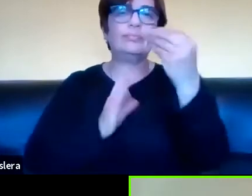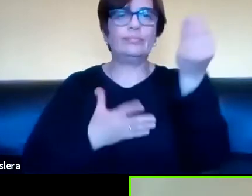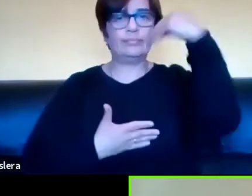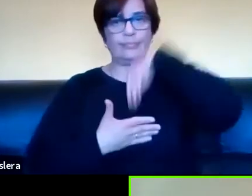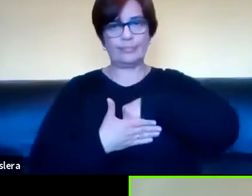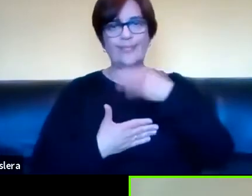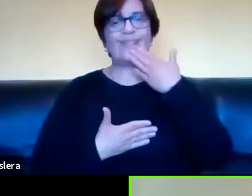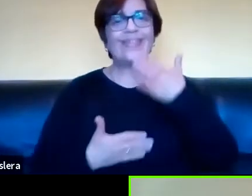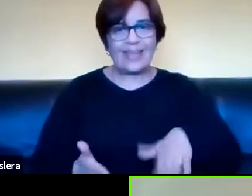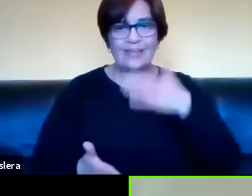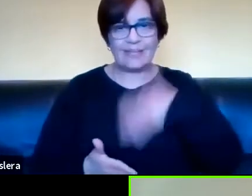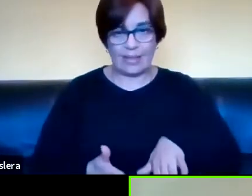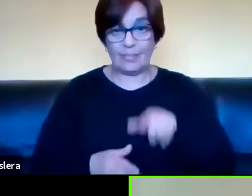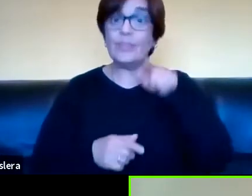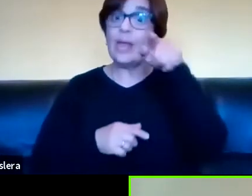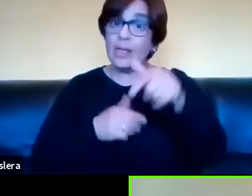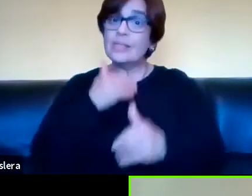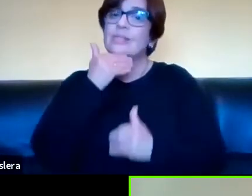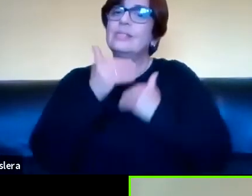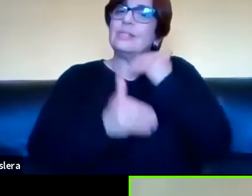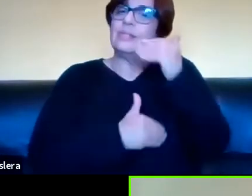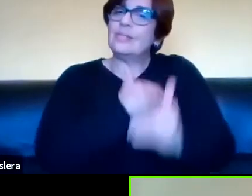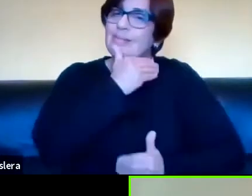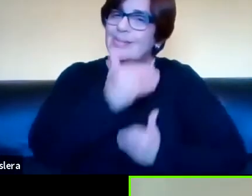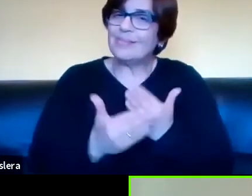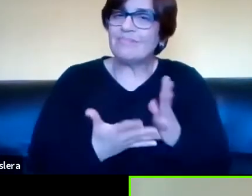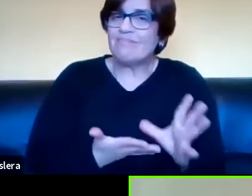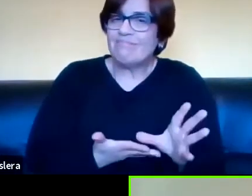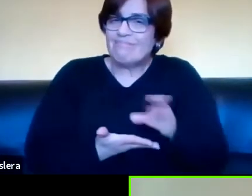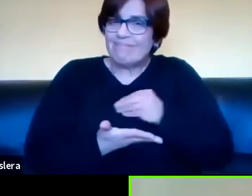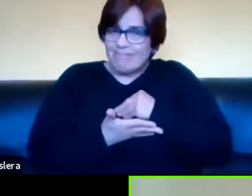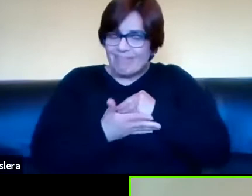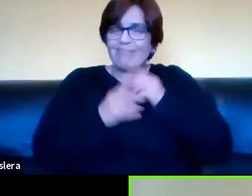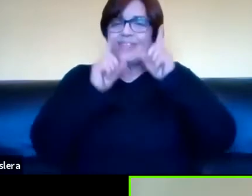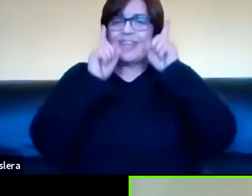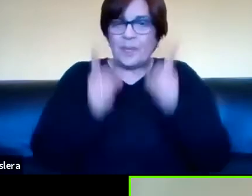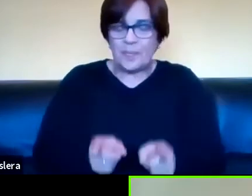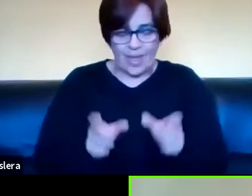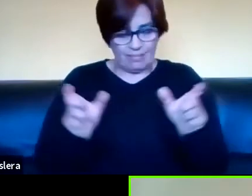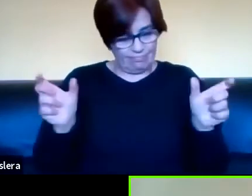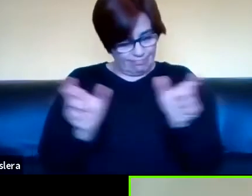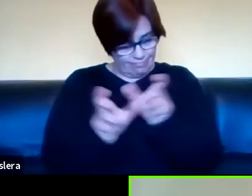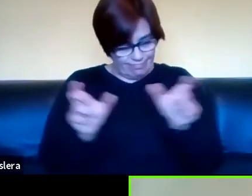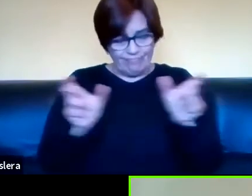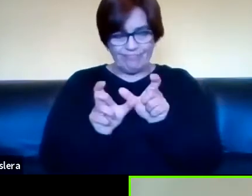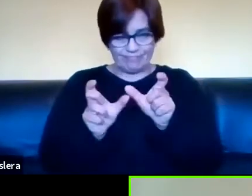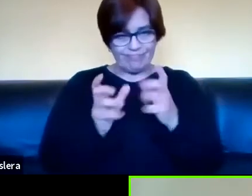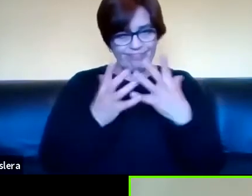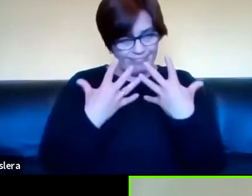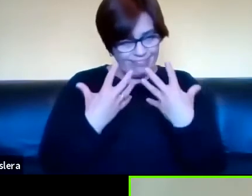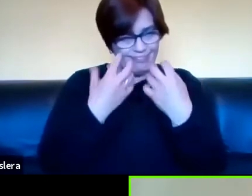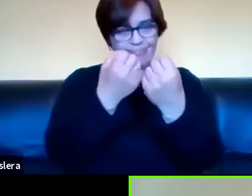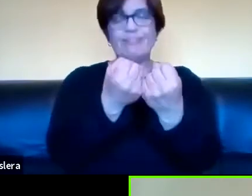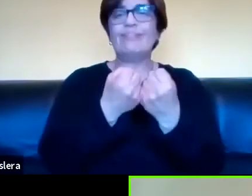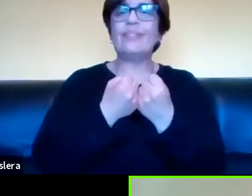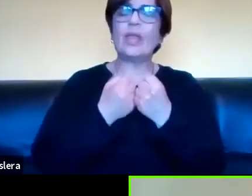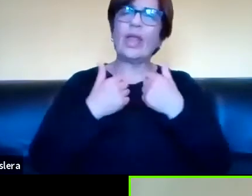el proceso de letramento también es el proceso de sintactización de de los enunciados o sea yo tengo que aprender